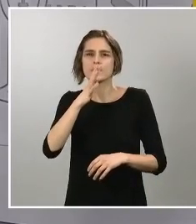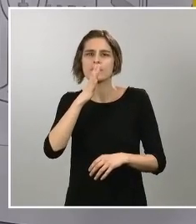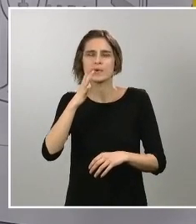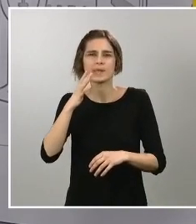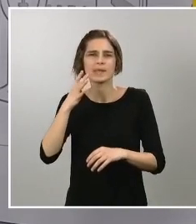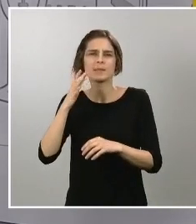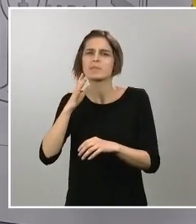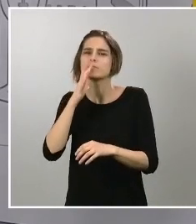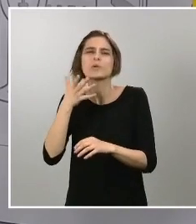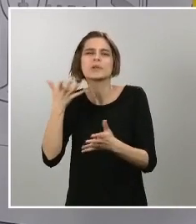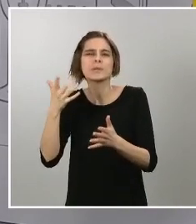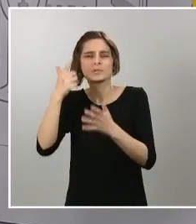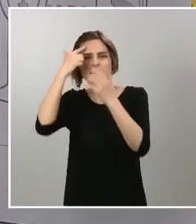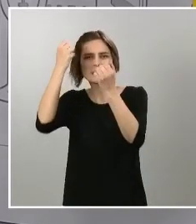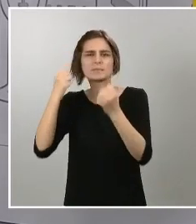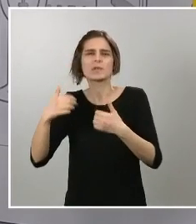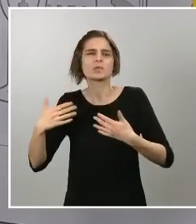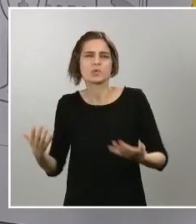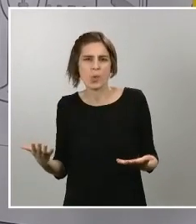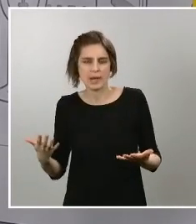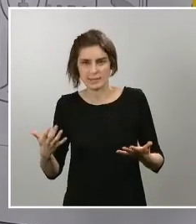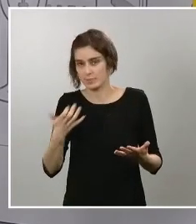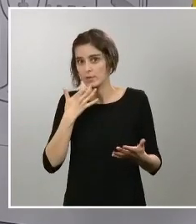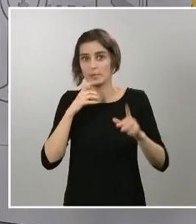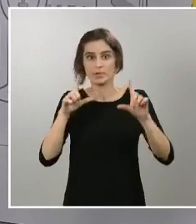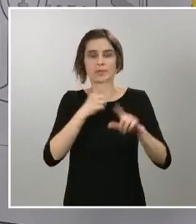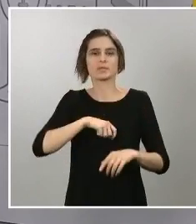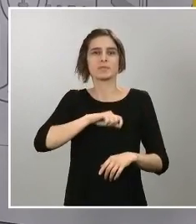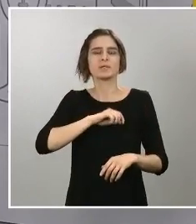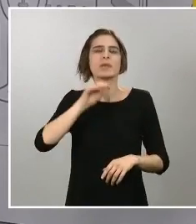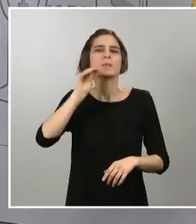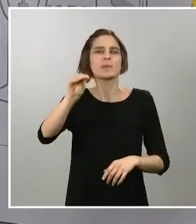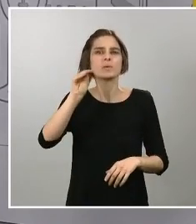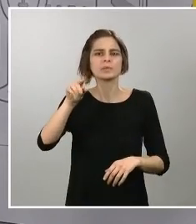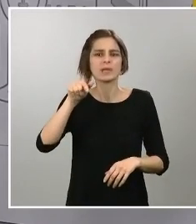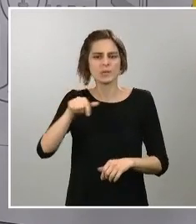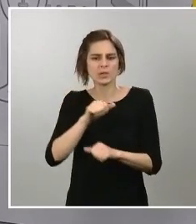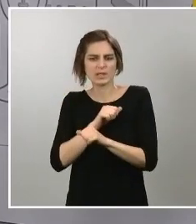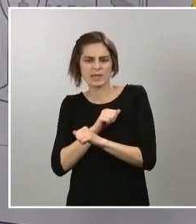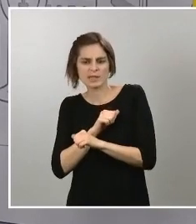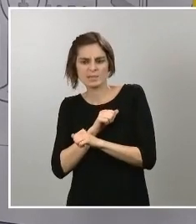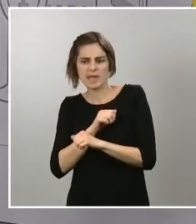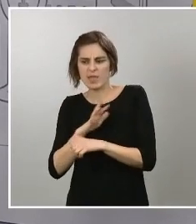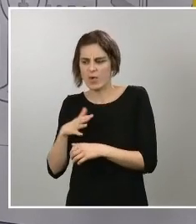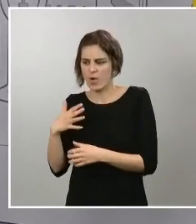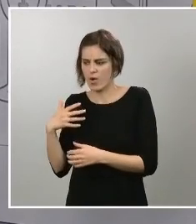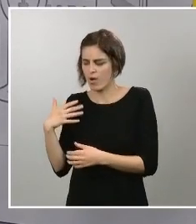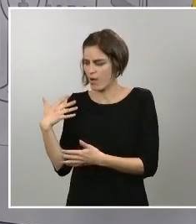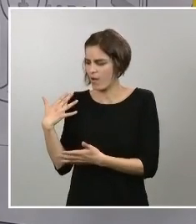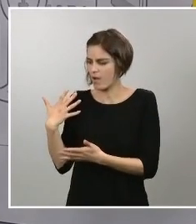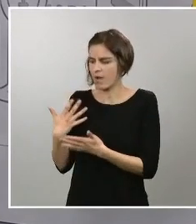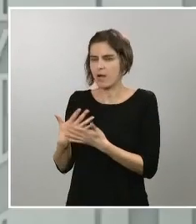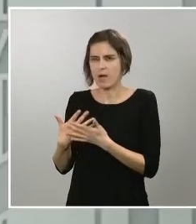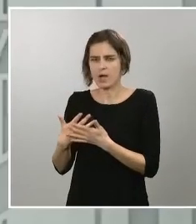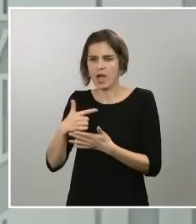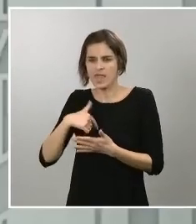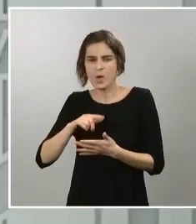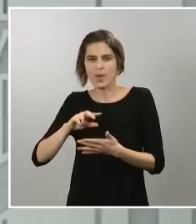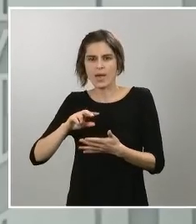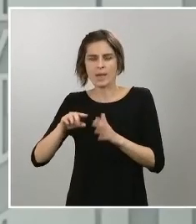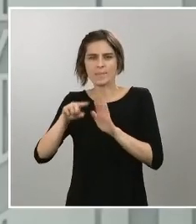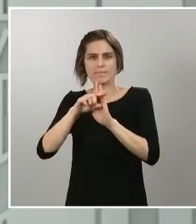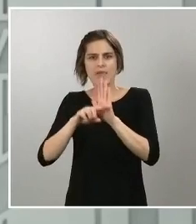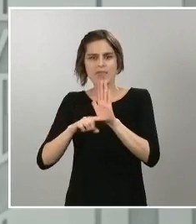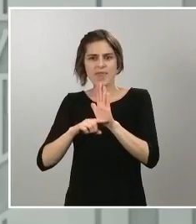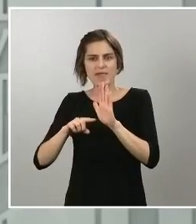este enunciado Televisión Española pregunta por qué han esperado hasta hoy para endurecerlo los datos son peores de lo que esperaban bueno quiero he